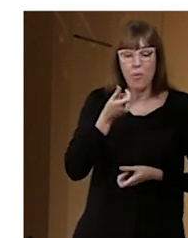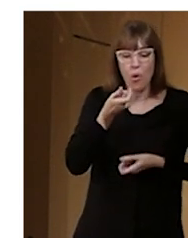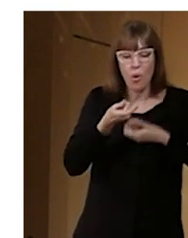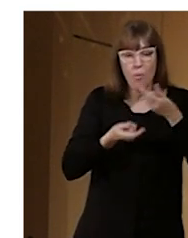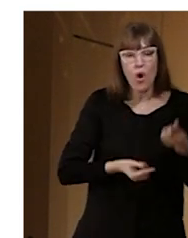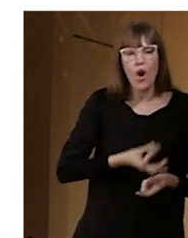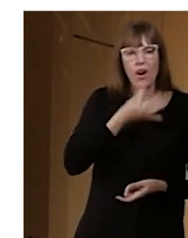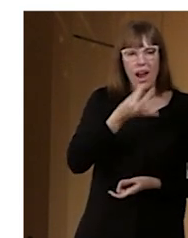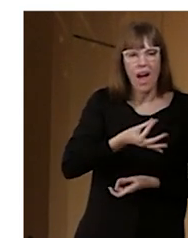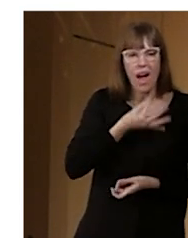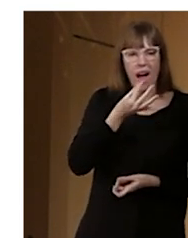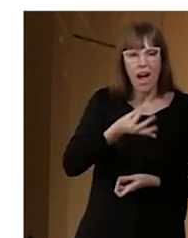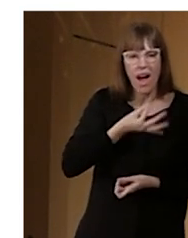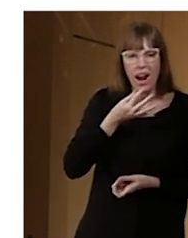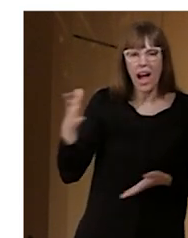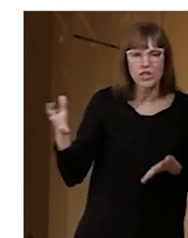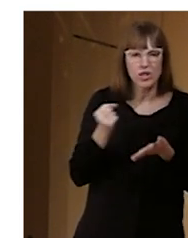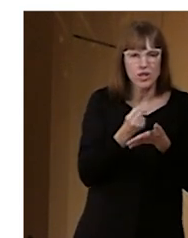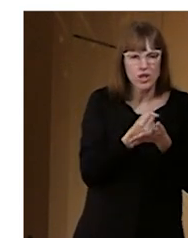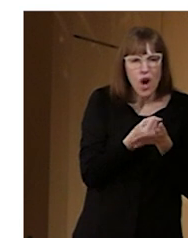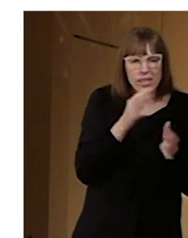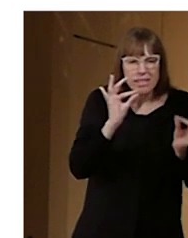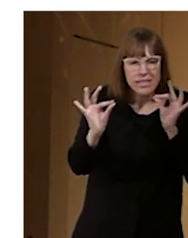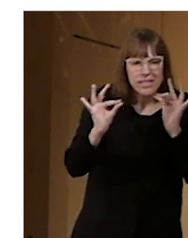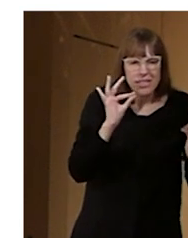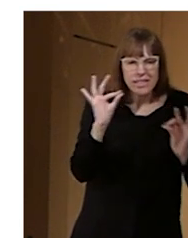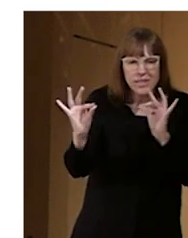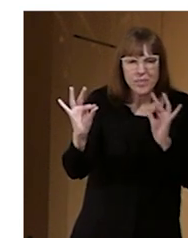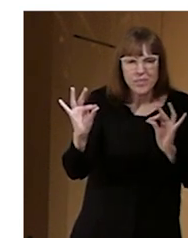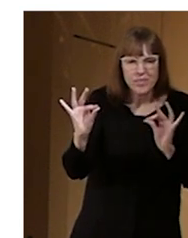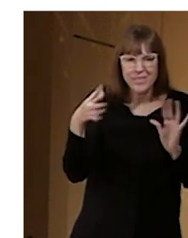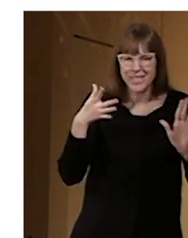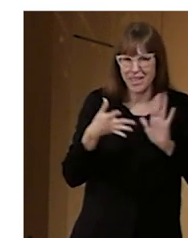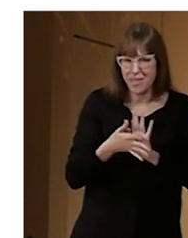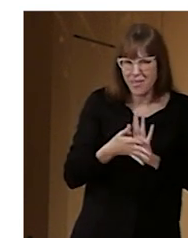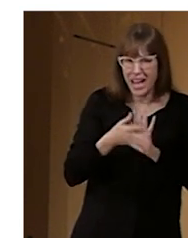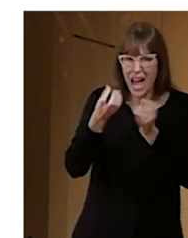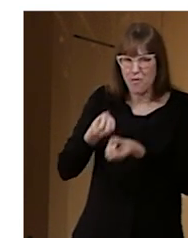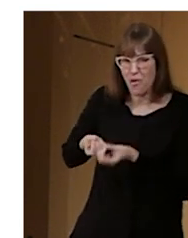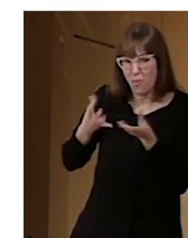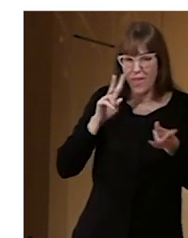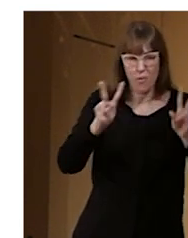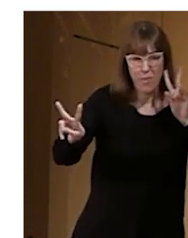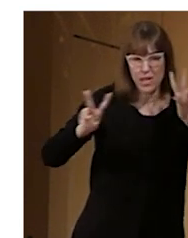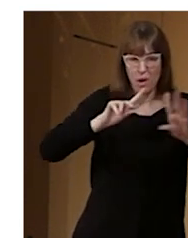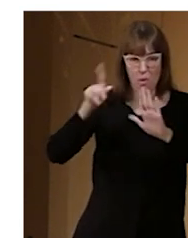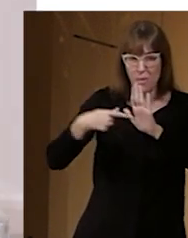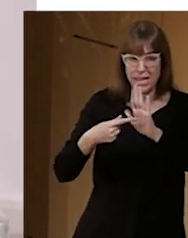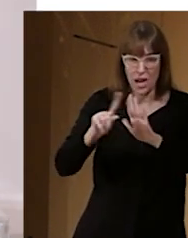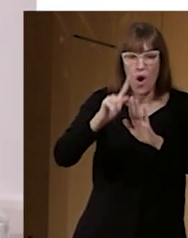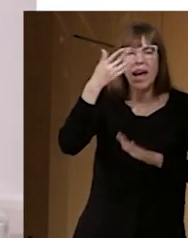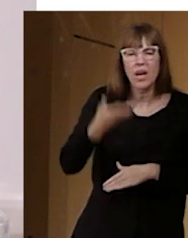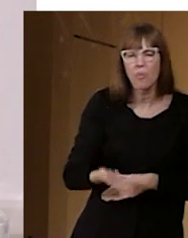describiendo los aspectos más relevantes. No se trata de que, digamos, tengan toda la información visual que hay en el escenario, sino lo más